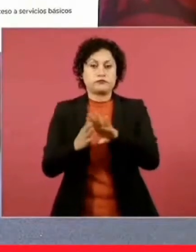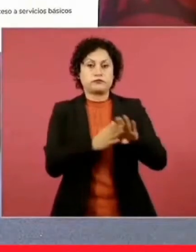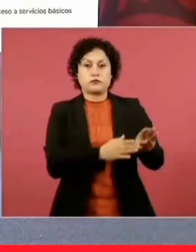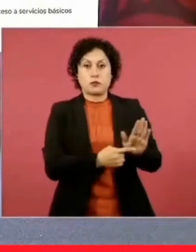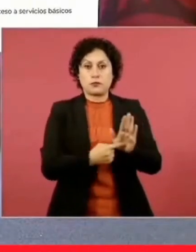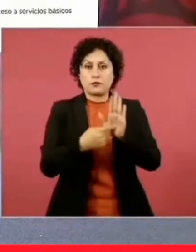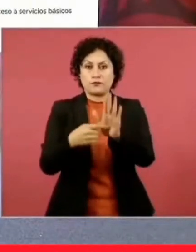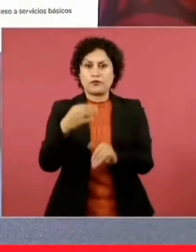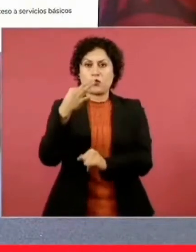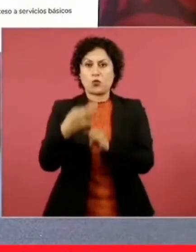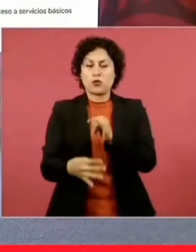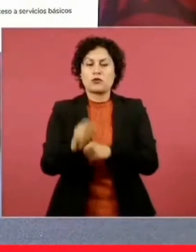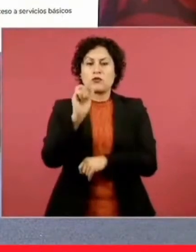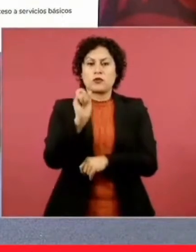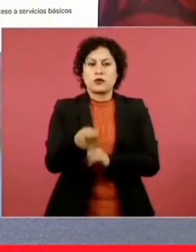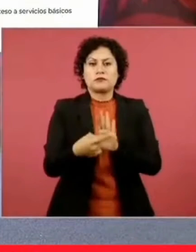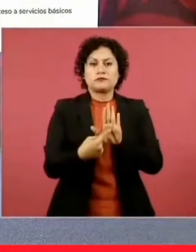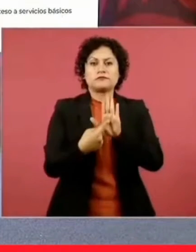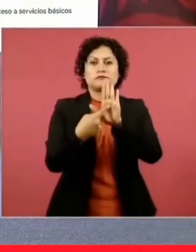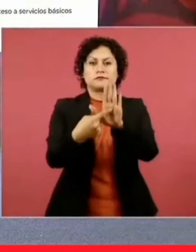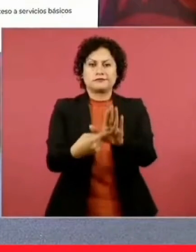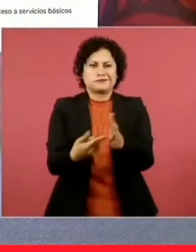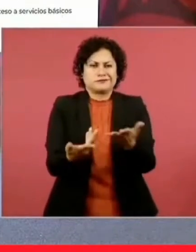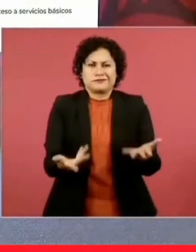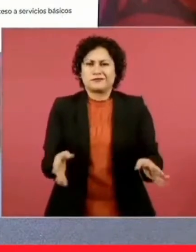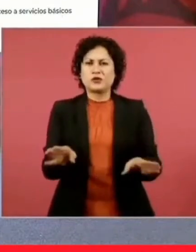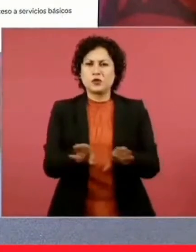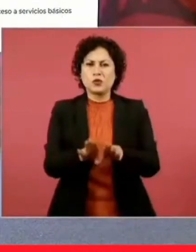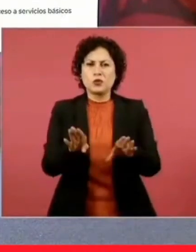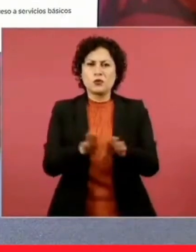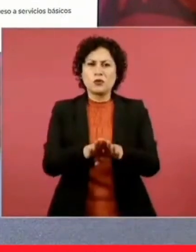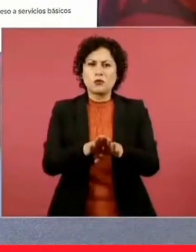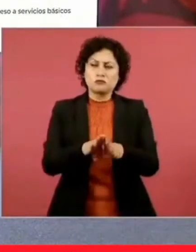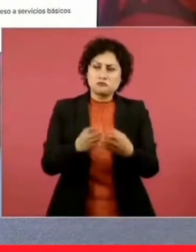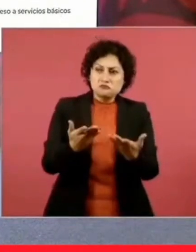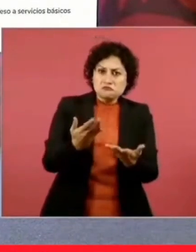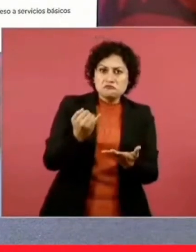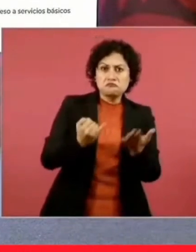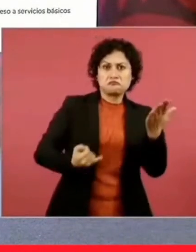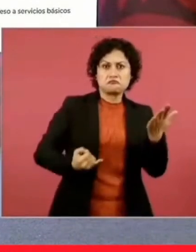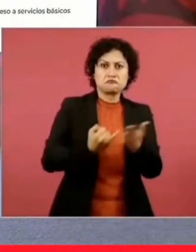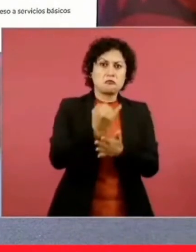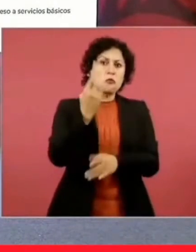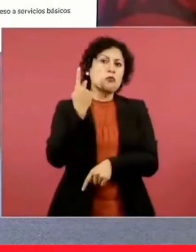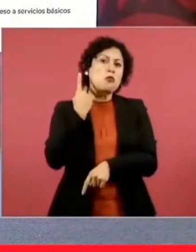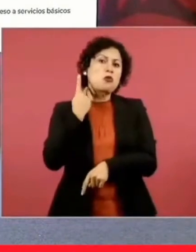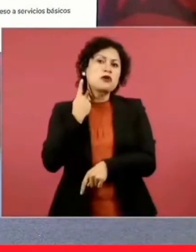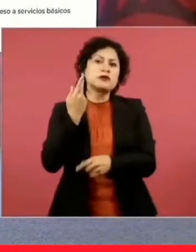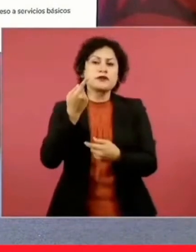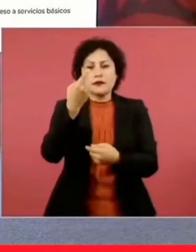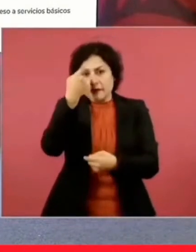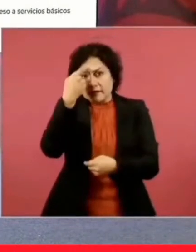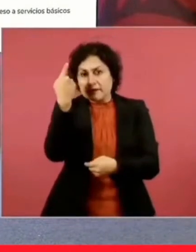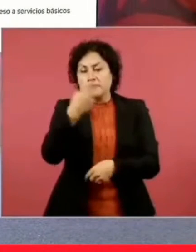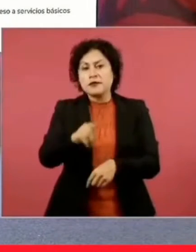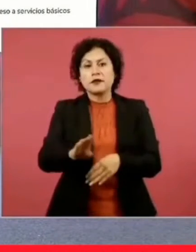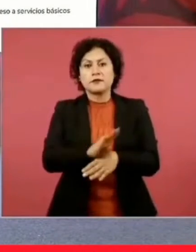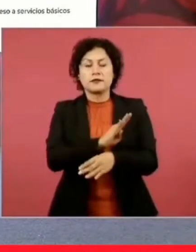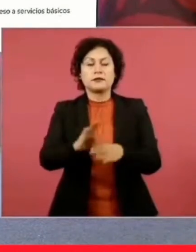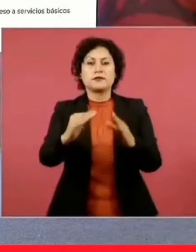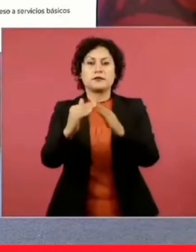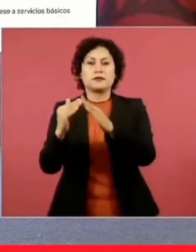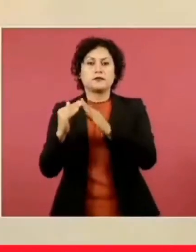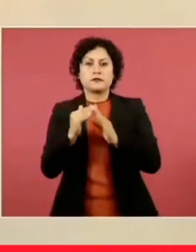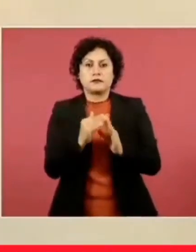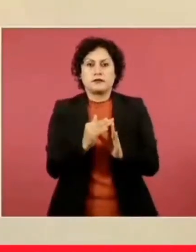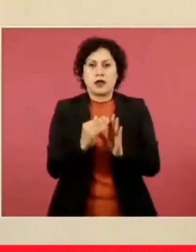digamos, cómo se representan estos beneficios o esta política nacional de vivienda en minas de los pocos meses que ya nos quedan, cuáles han